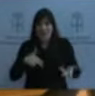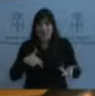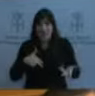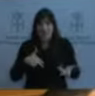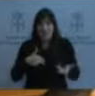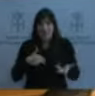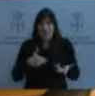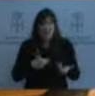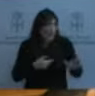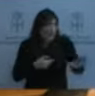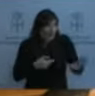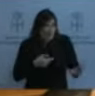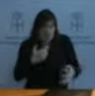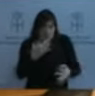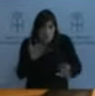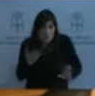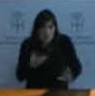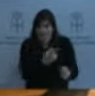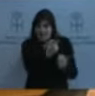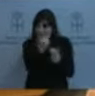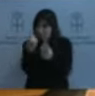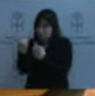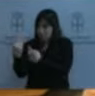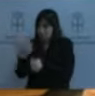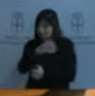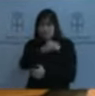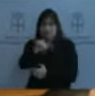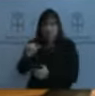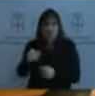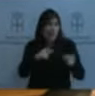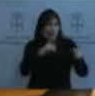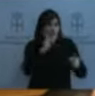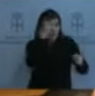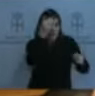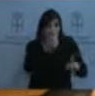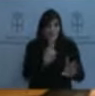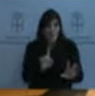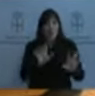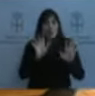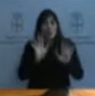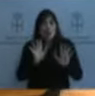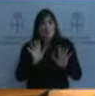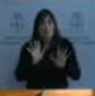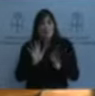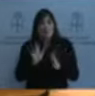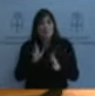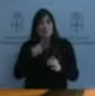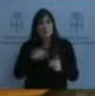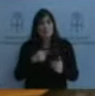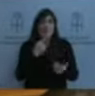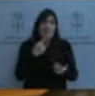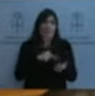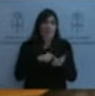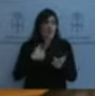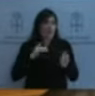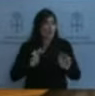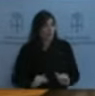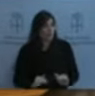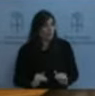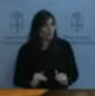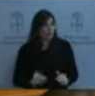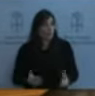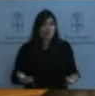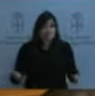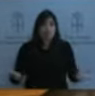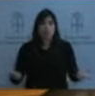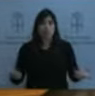y yo no digo que usted se las invente, pero luego también me pide bajar impuestos. Bajar impuestos de acuerdo con esa inmigración que ustedes han hecho